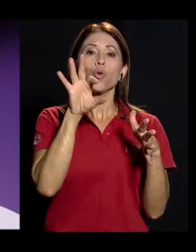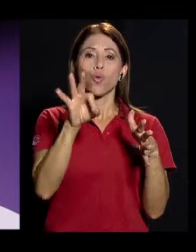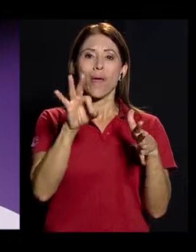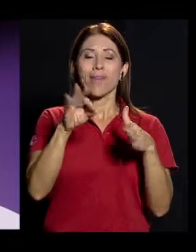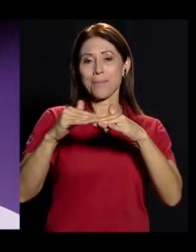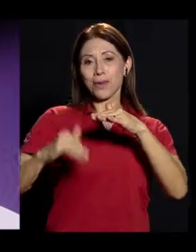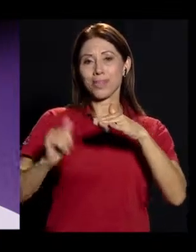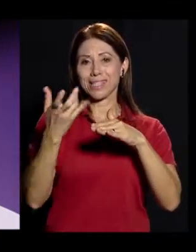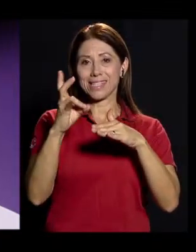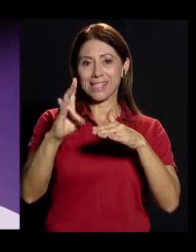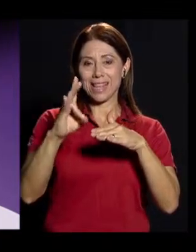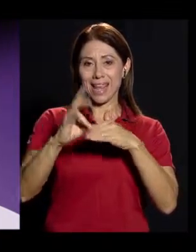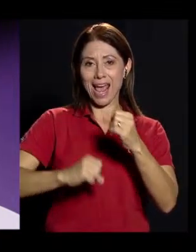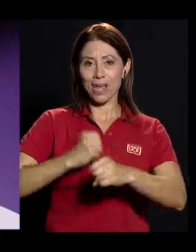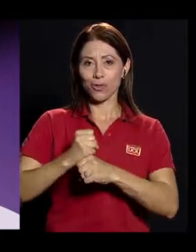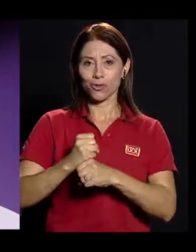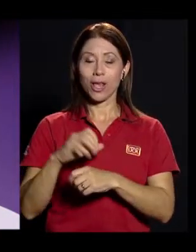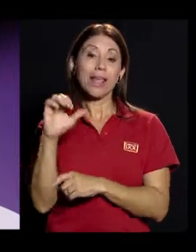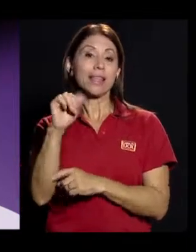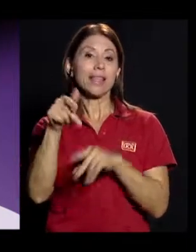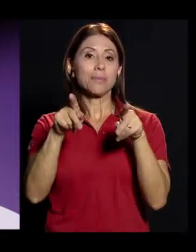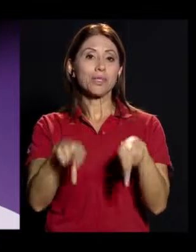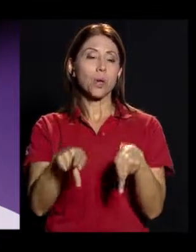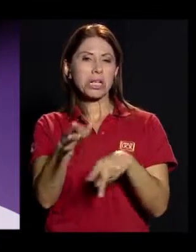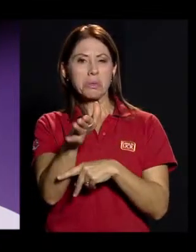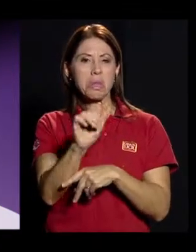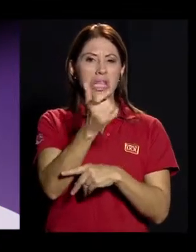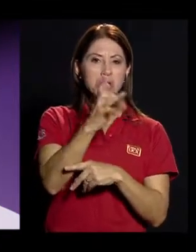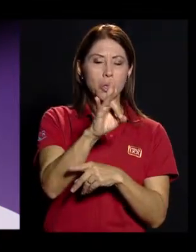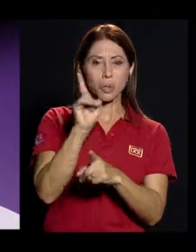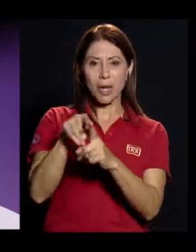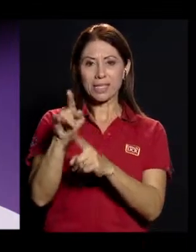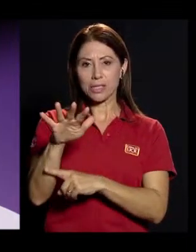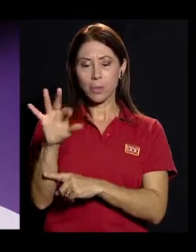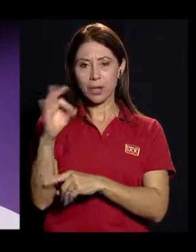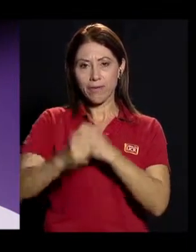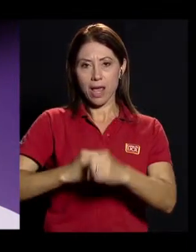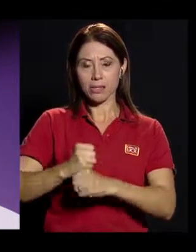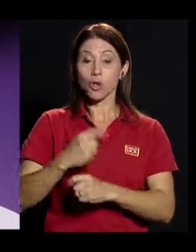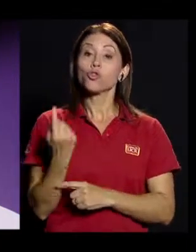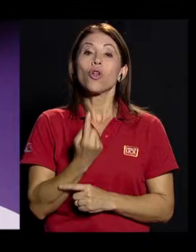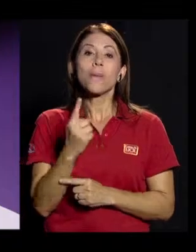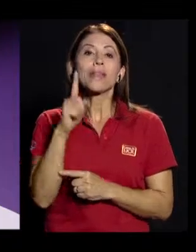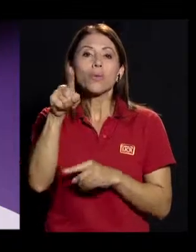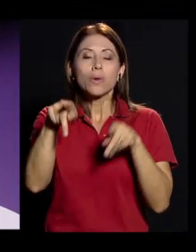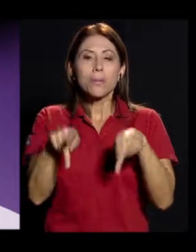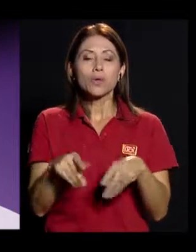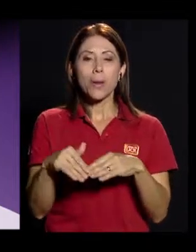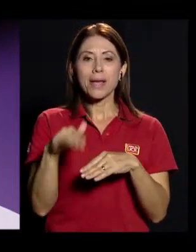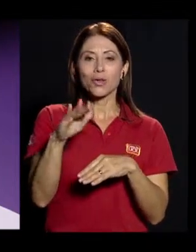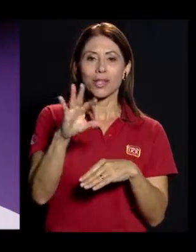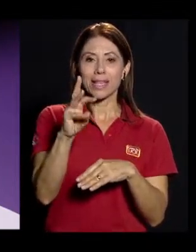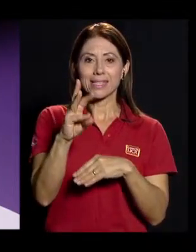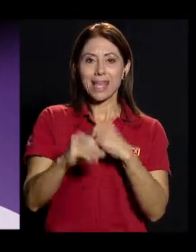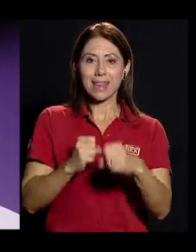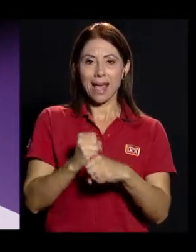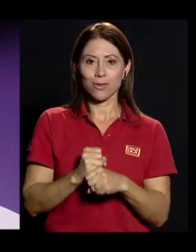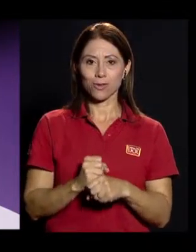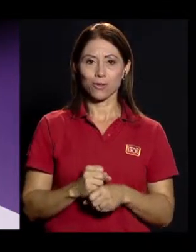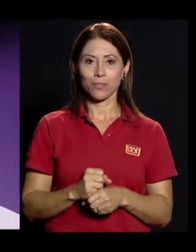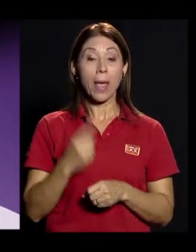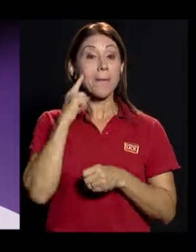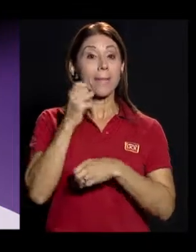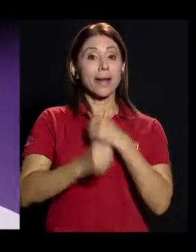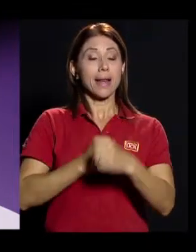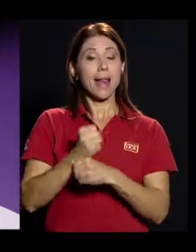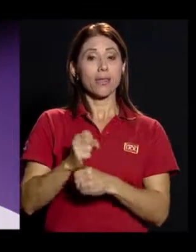Diez personas se encontraban entre los 18 y 59 años y solo una era mayor de 60 años. Para el 2013,